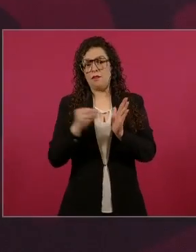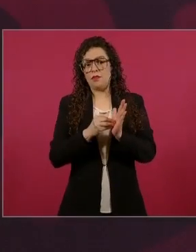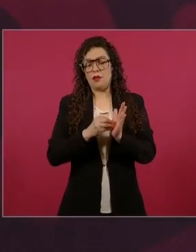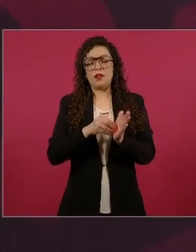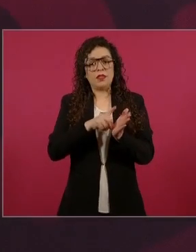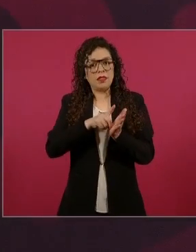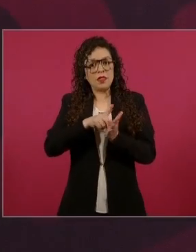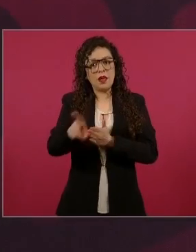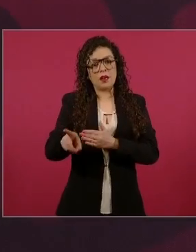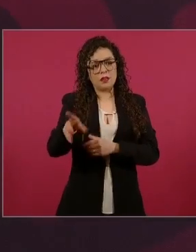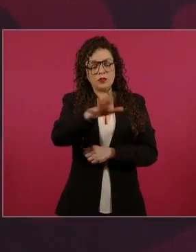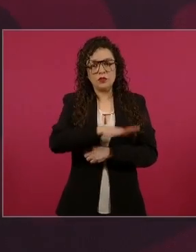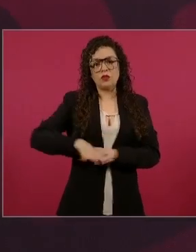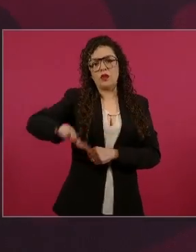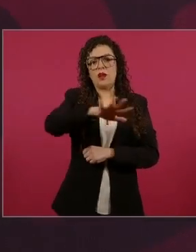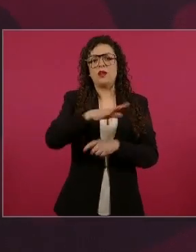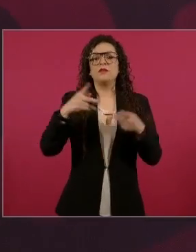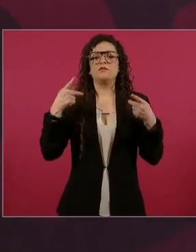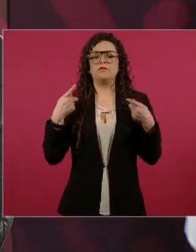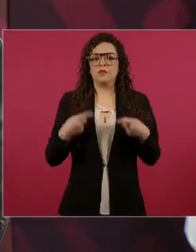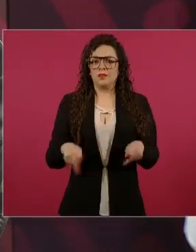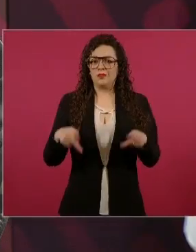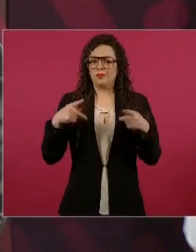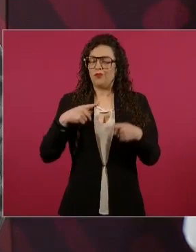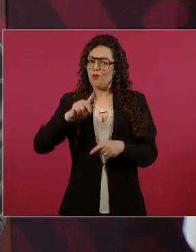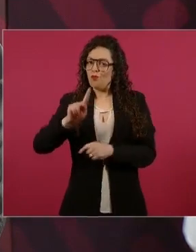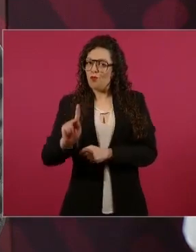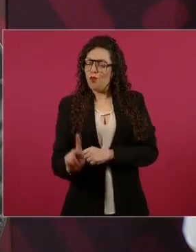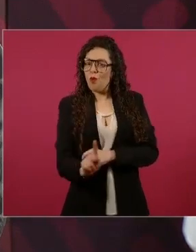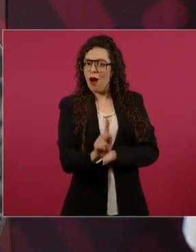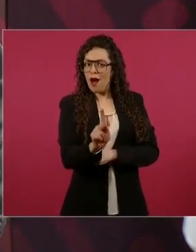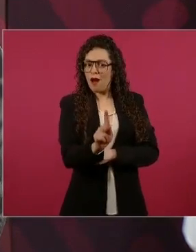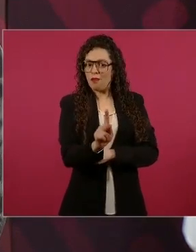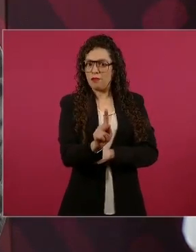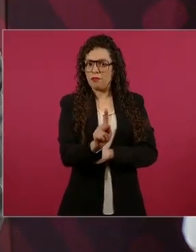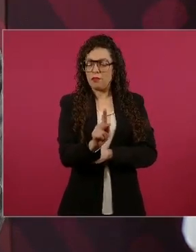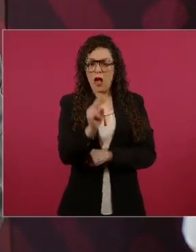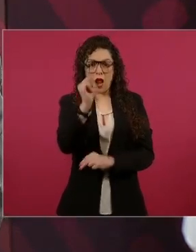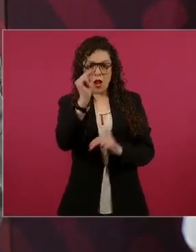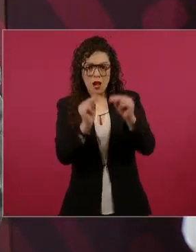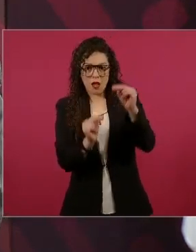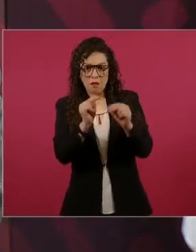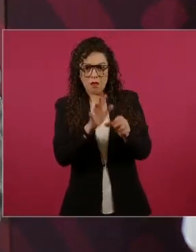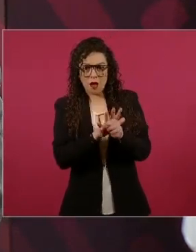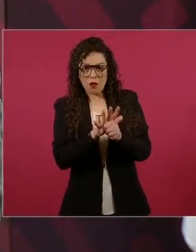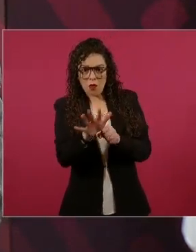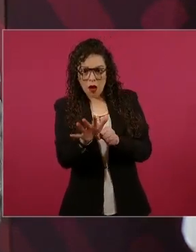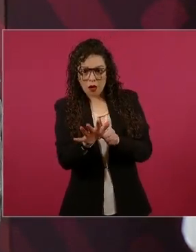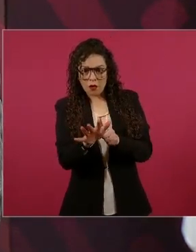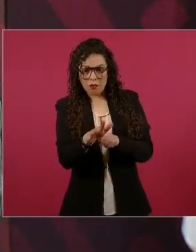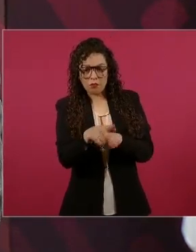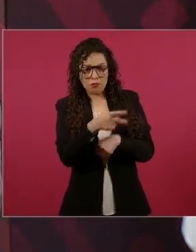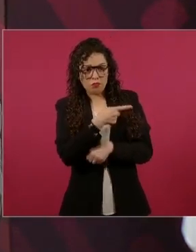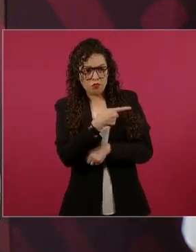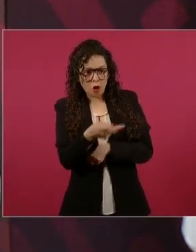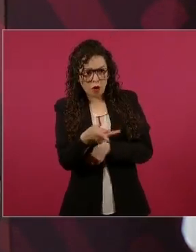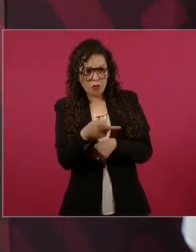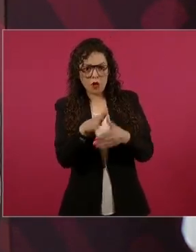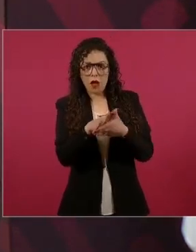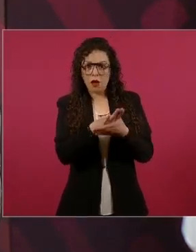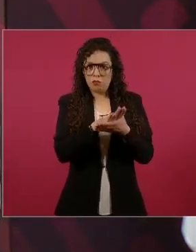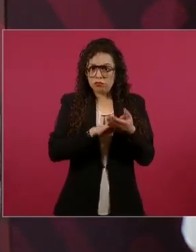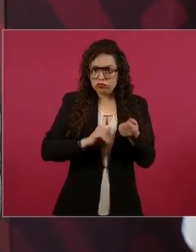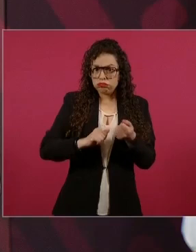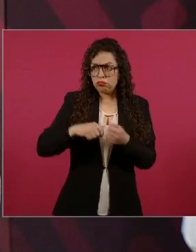y no debe de importar la condición económica social de los padres,